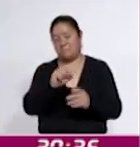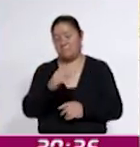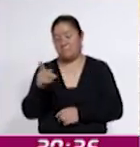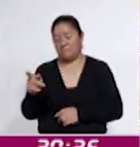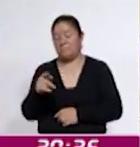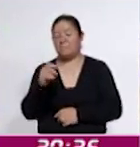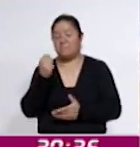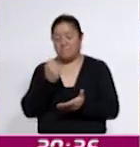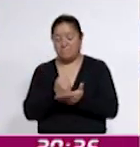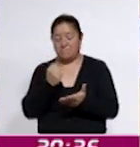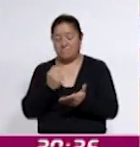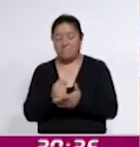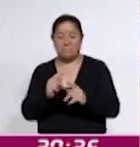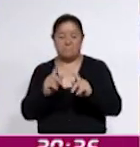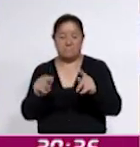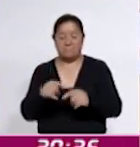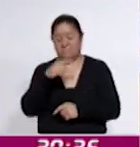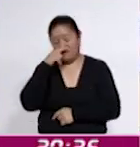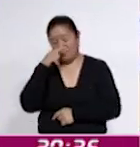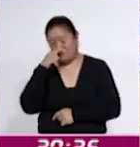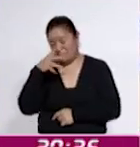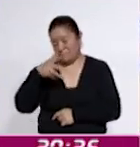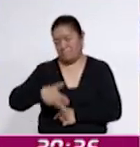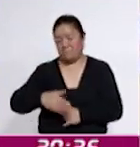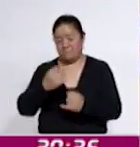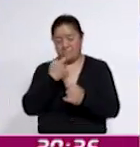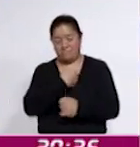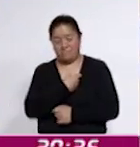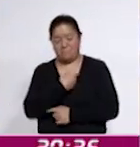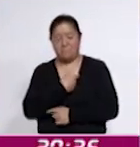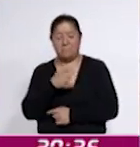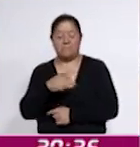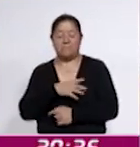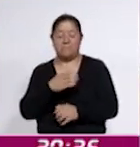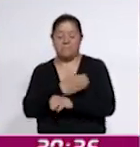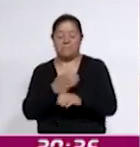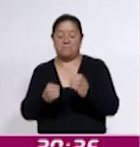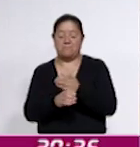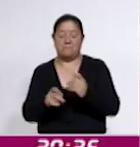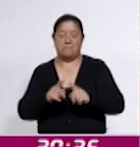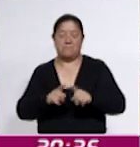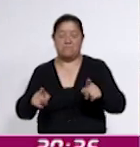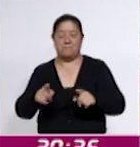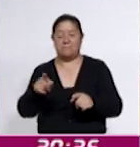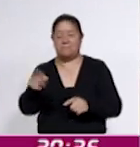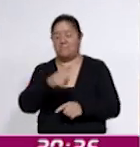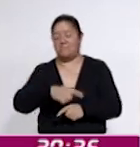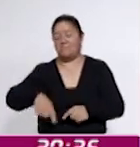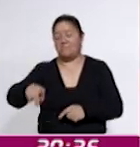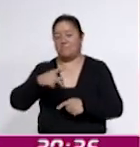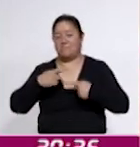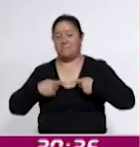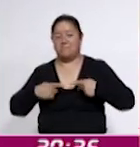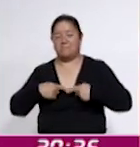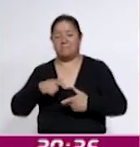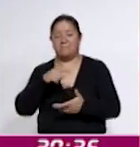Orgullo e Identidad, la cual reúne una amplia variedad de productos elaborados por emprendedores locales.